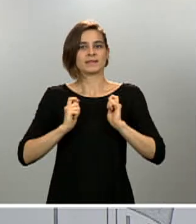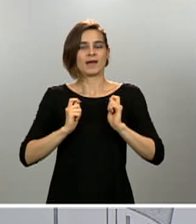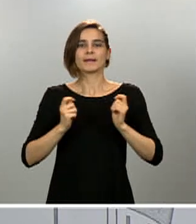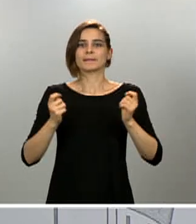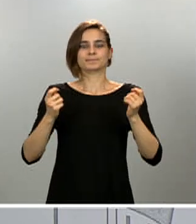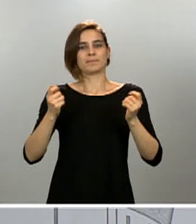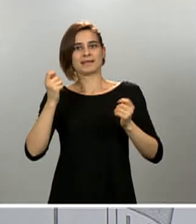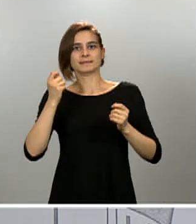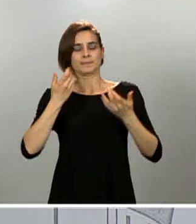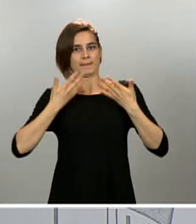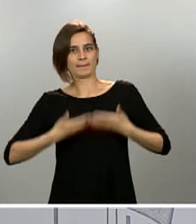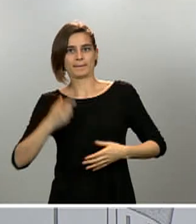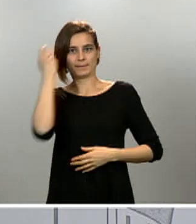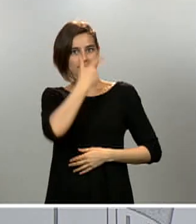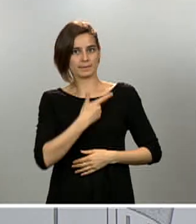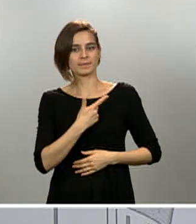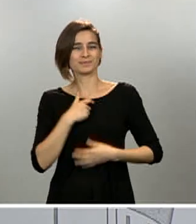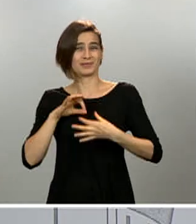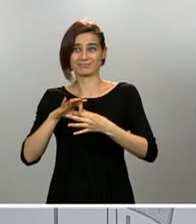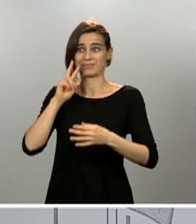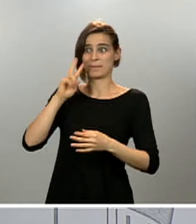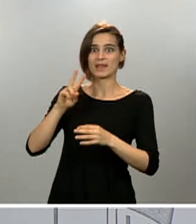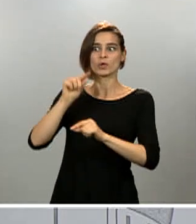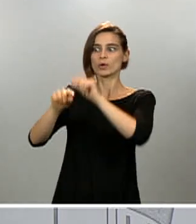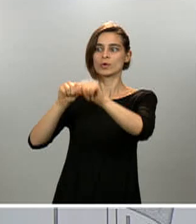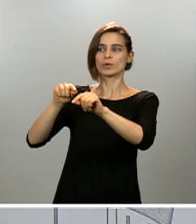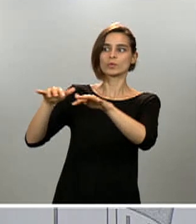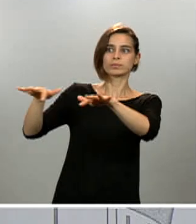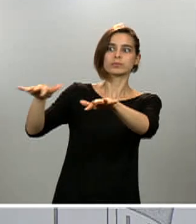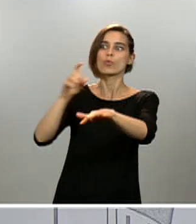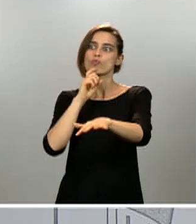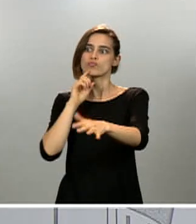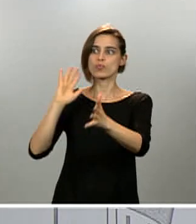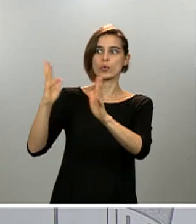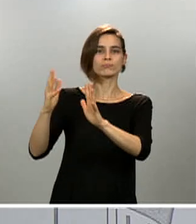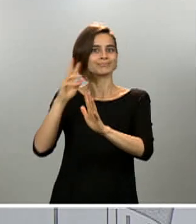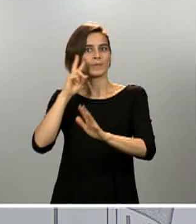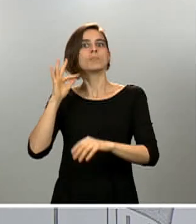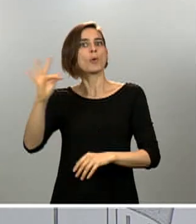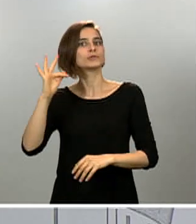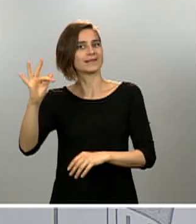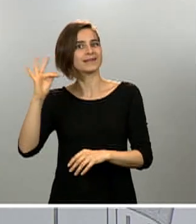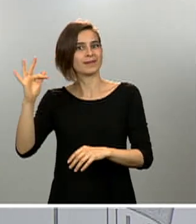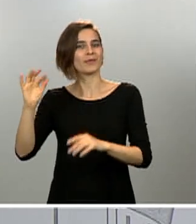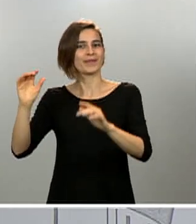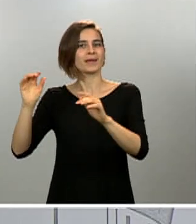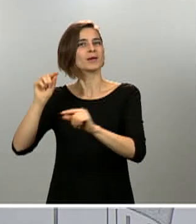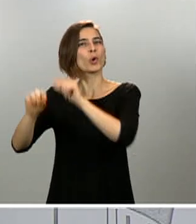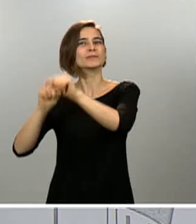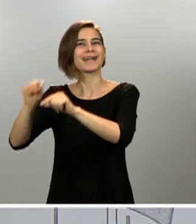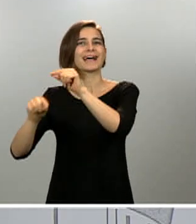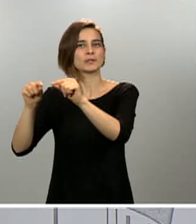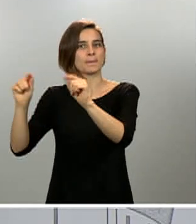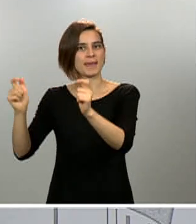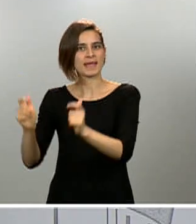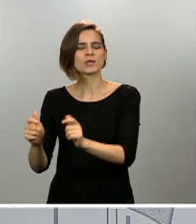teniendo la epidemia en nuestro país. Afortunadamente una tendencia positiva. No hay que perderle el respeto al virus no está